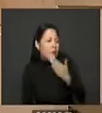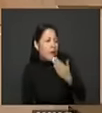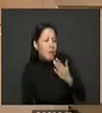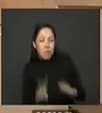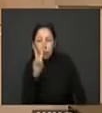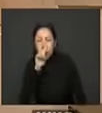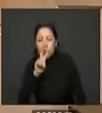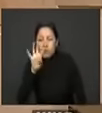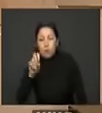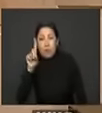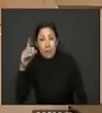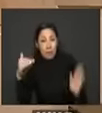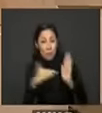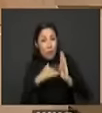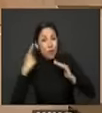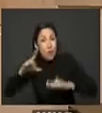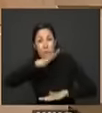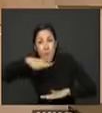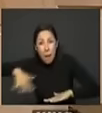291 mil predios